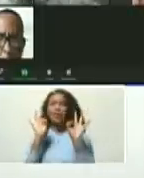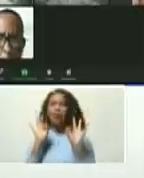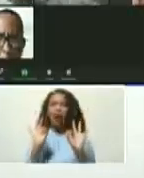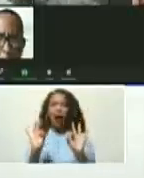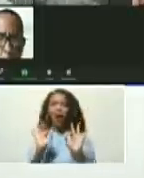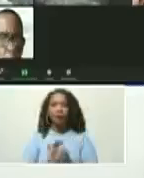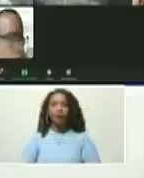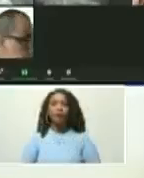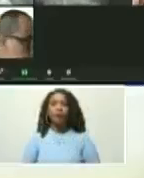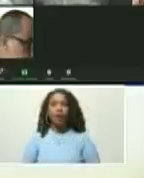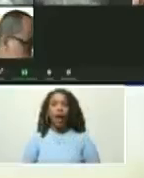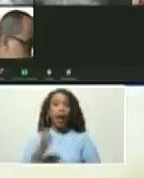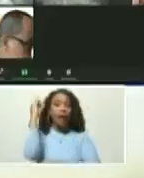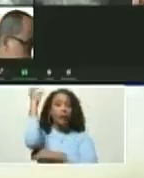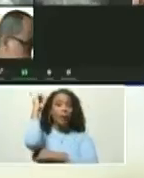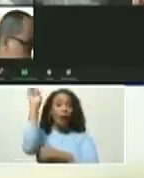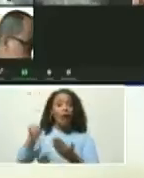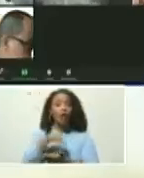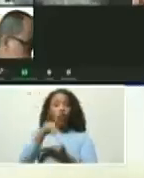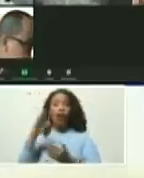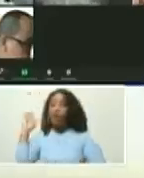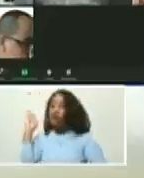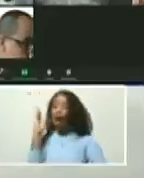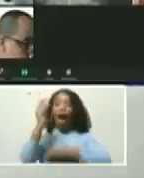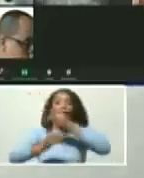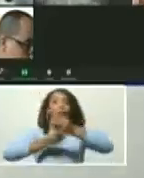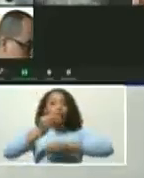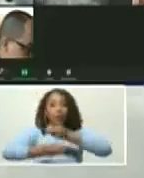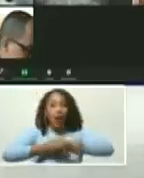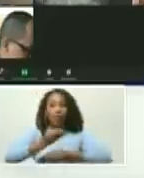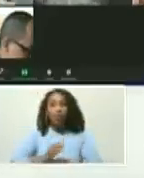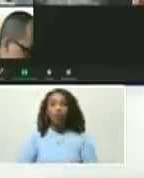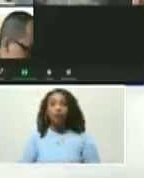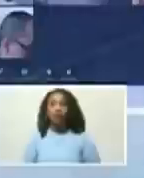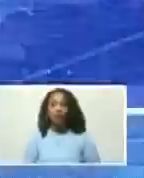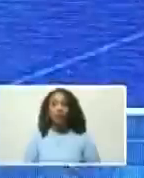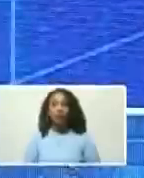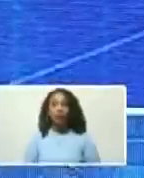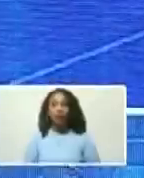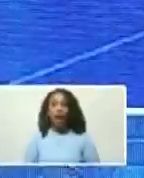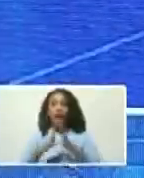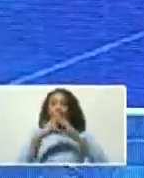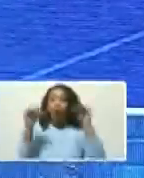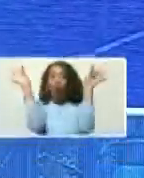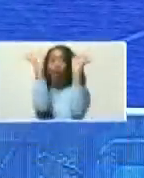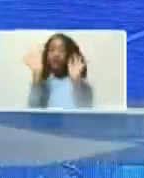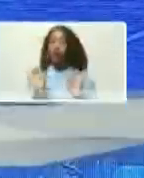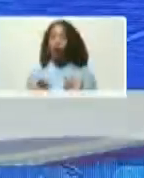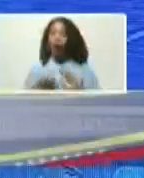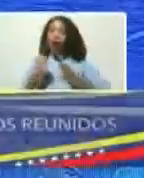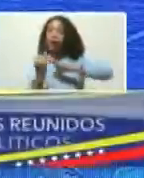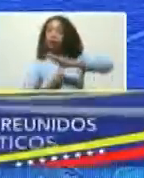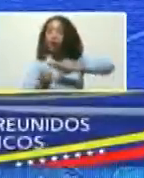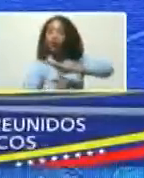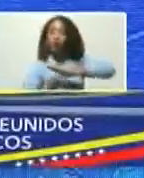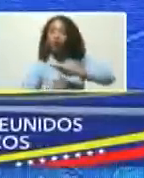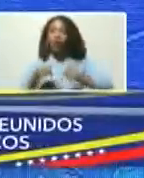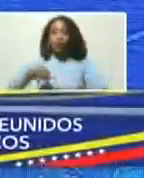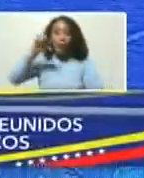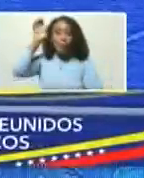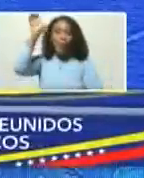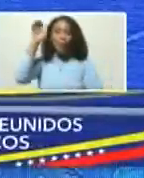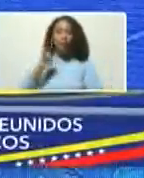La Asamblea Nacional ha venido haciendo un gran trabajo en todos los sentidos de la institucionalidad del país,